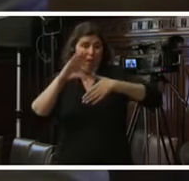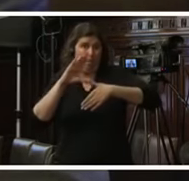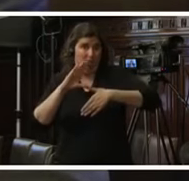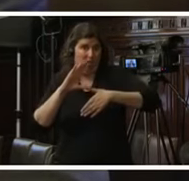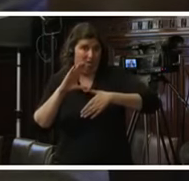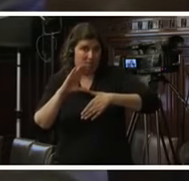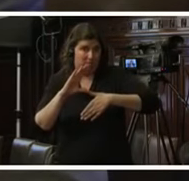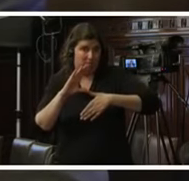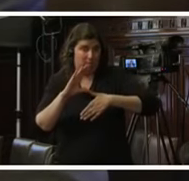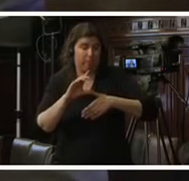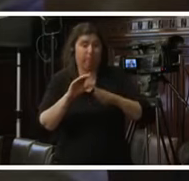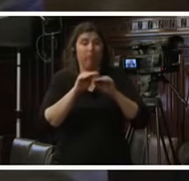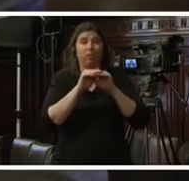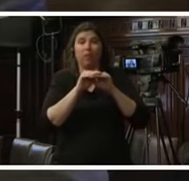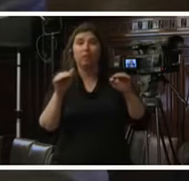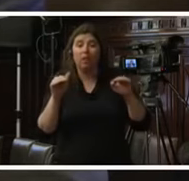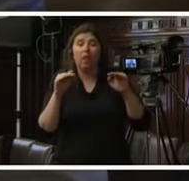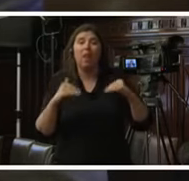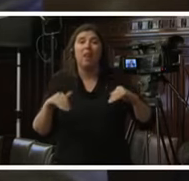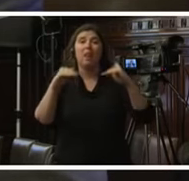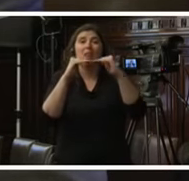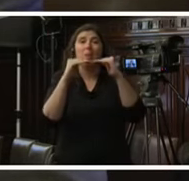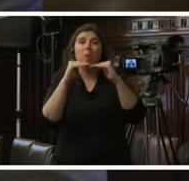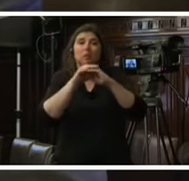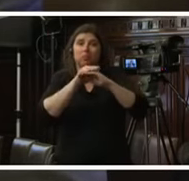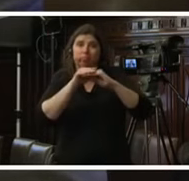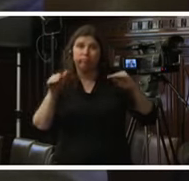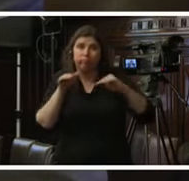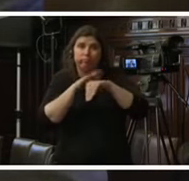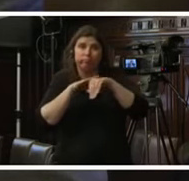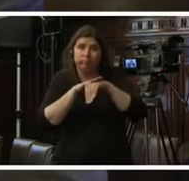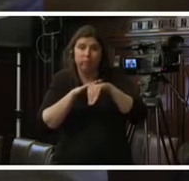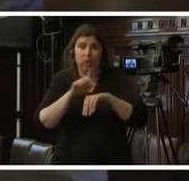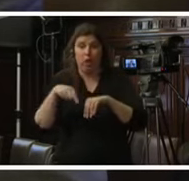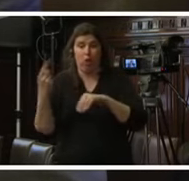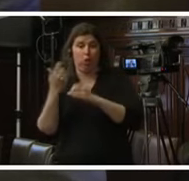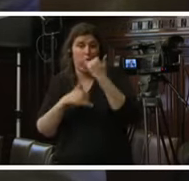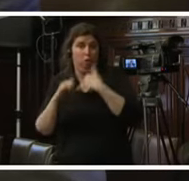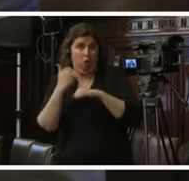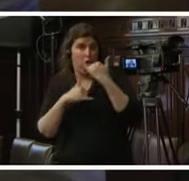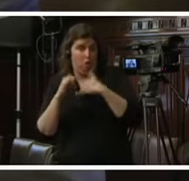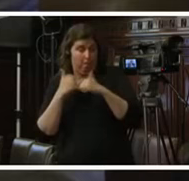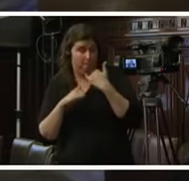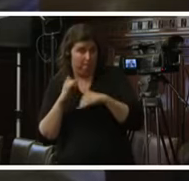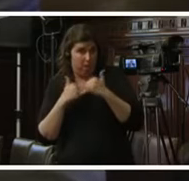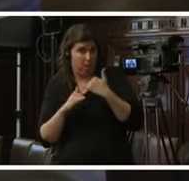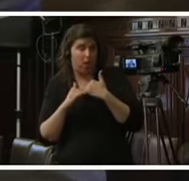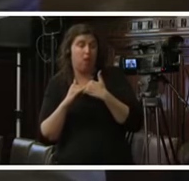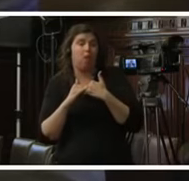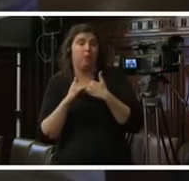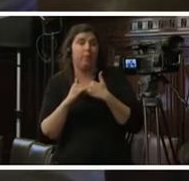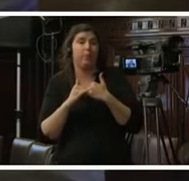los estándares establecidos en otro informe de la comisión sobre criminalización